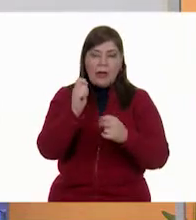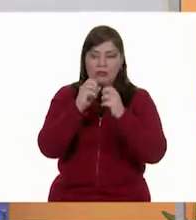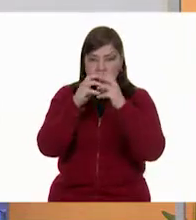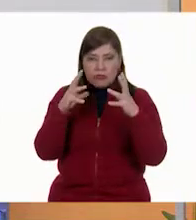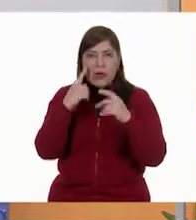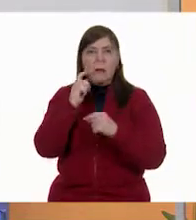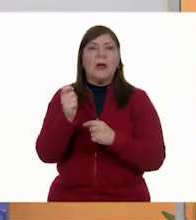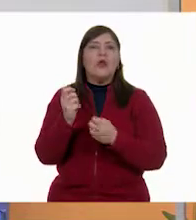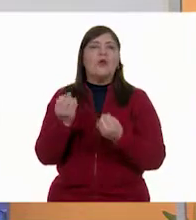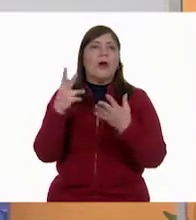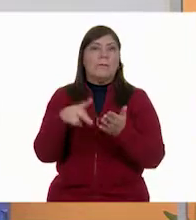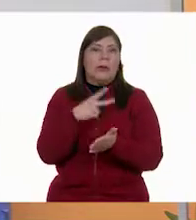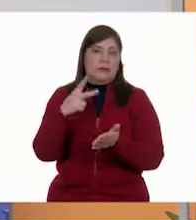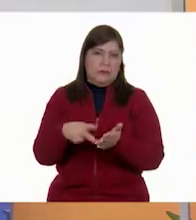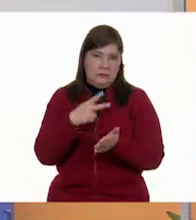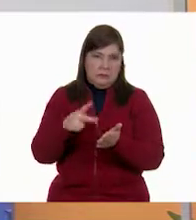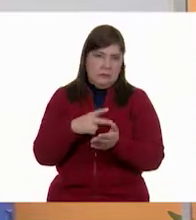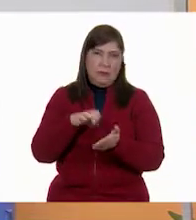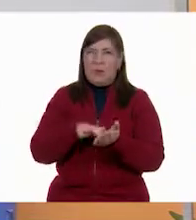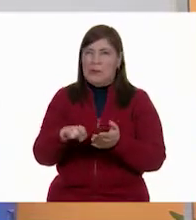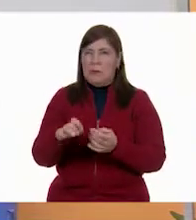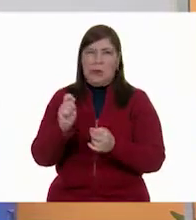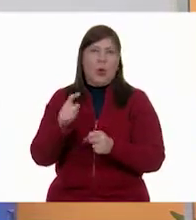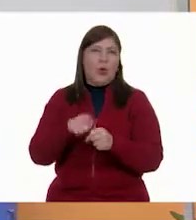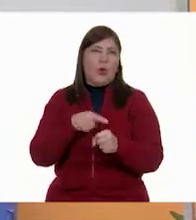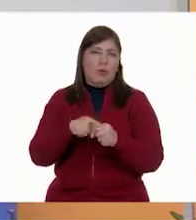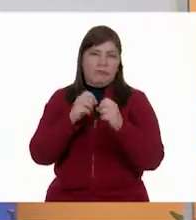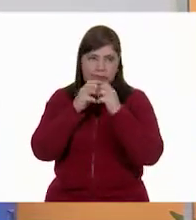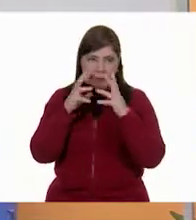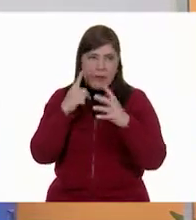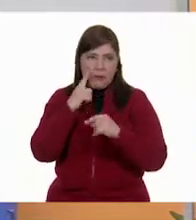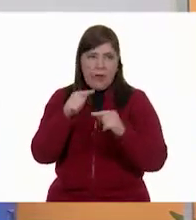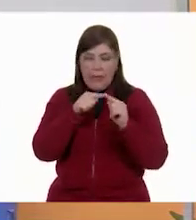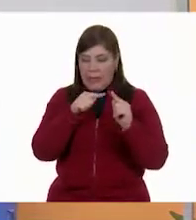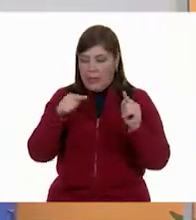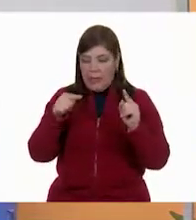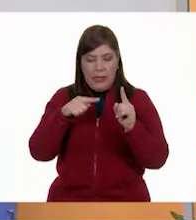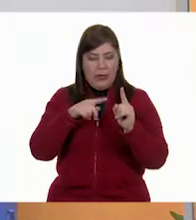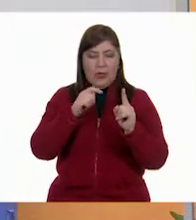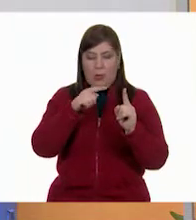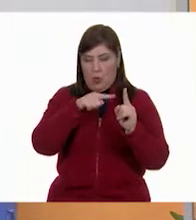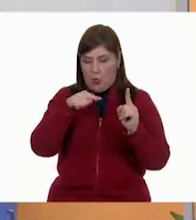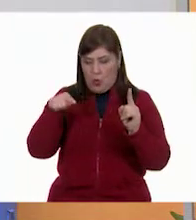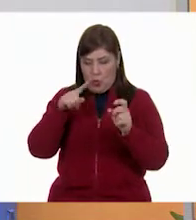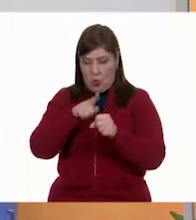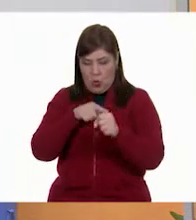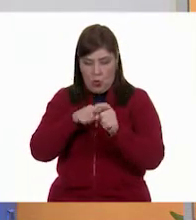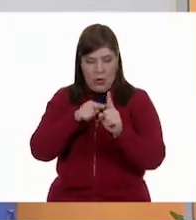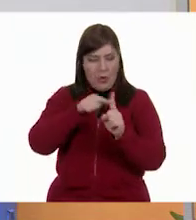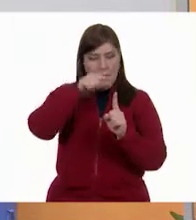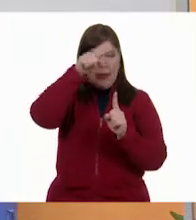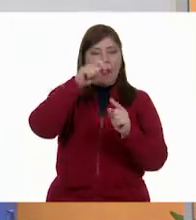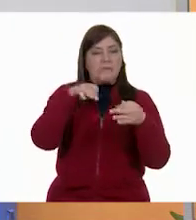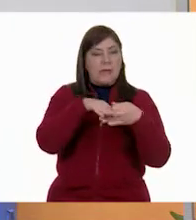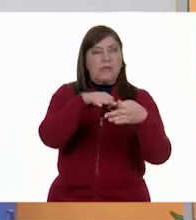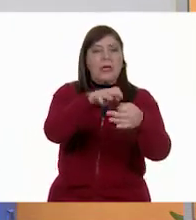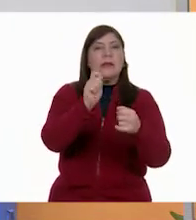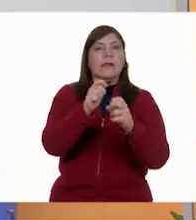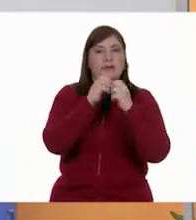característica. Por ejemplo, en este caso, el color de nuestro globo. La frecuencia de verde fue una, dos, tres, cuatro.